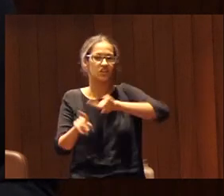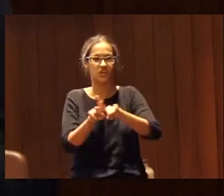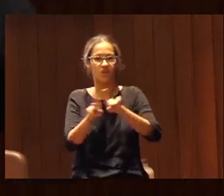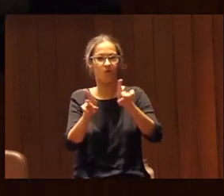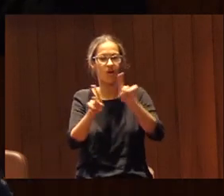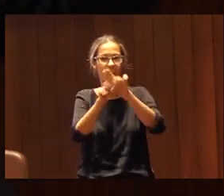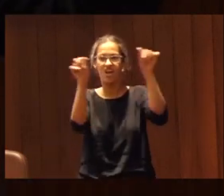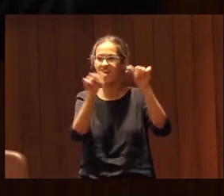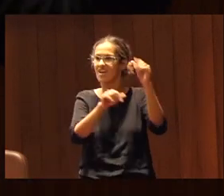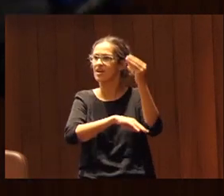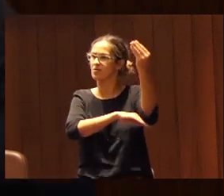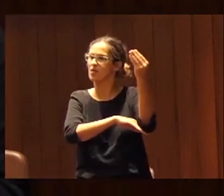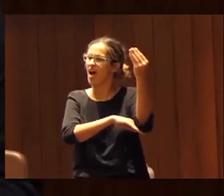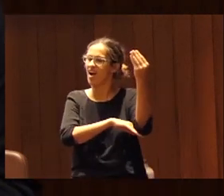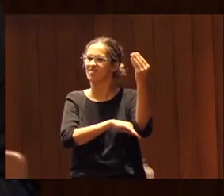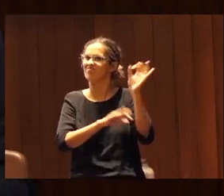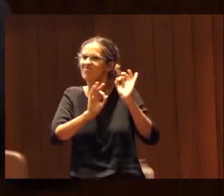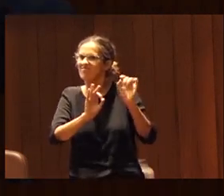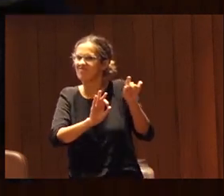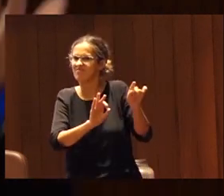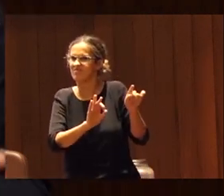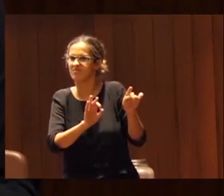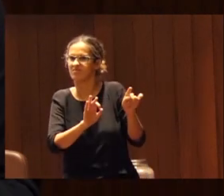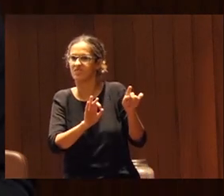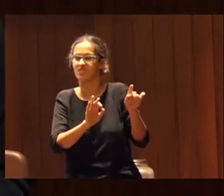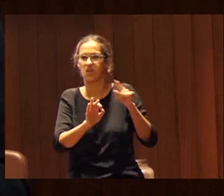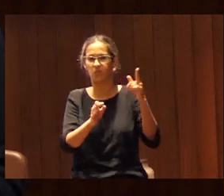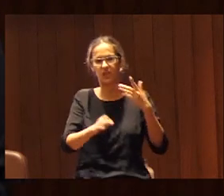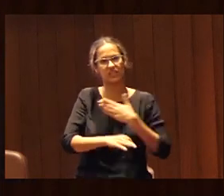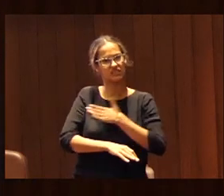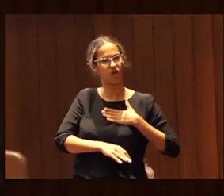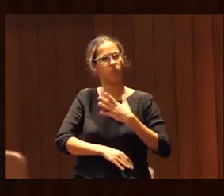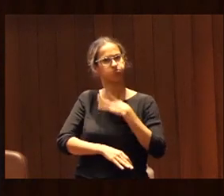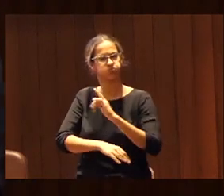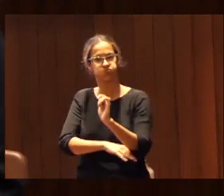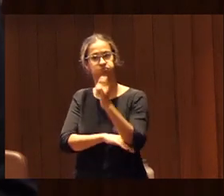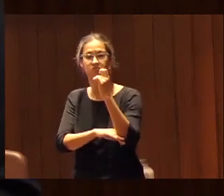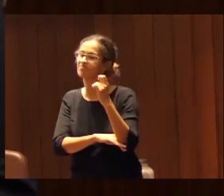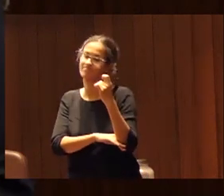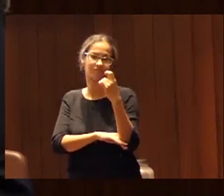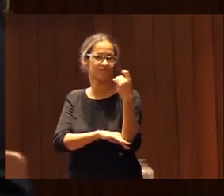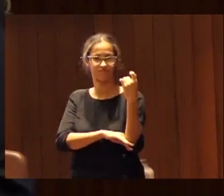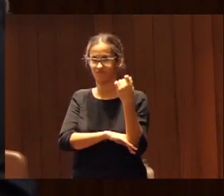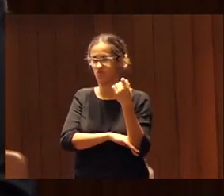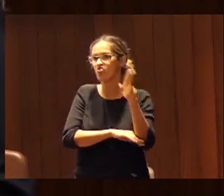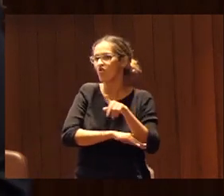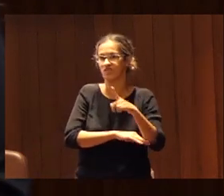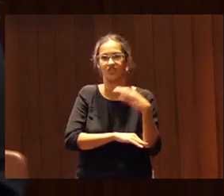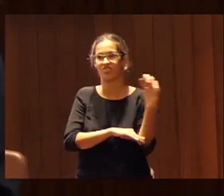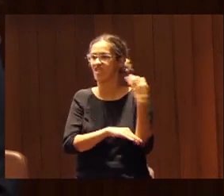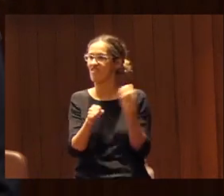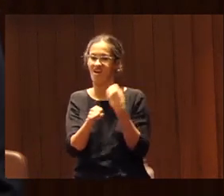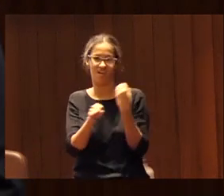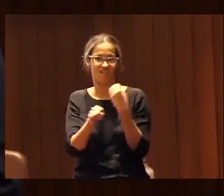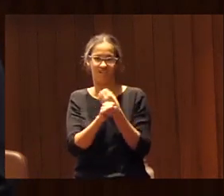como ejemplo para otras cosas pero no para decir que la que quiere puede tenemos un trabajo que hacer en el